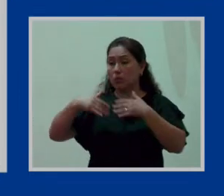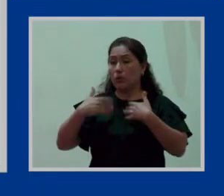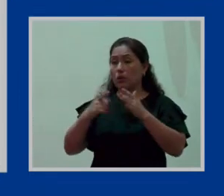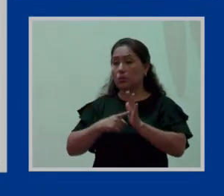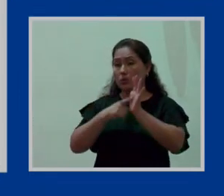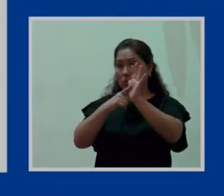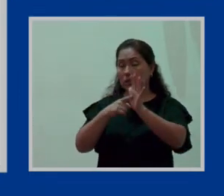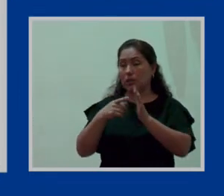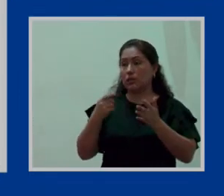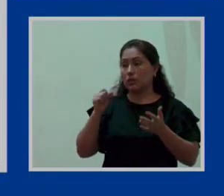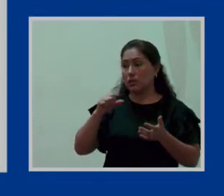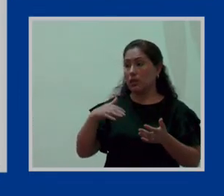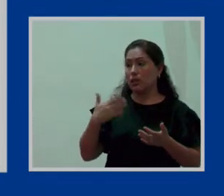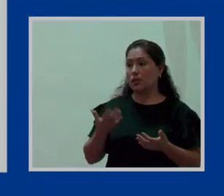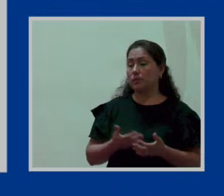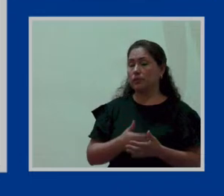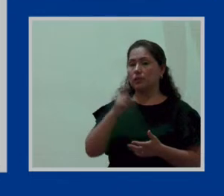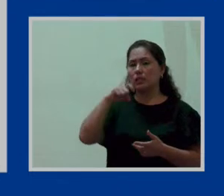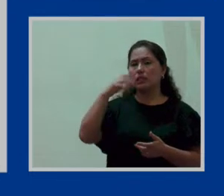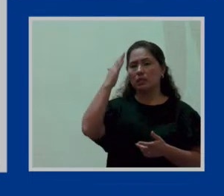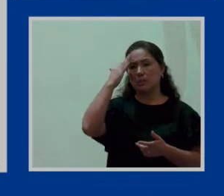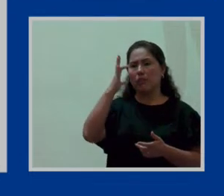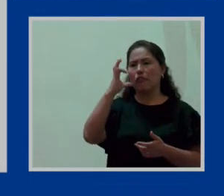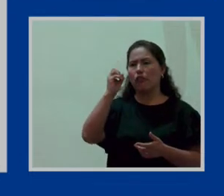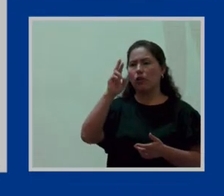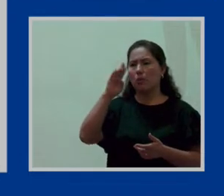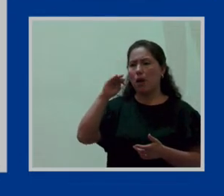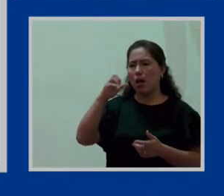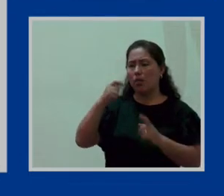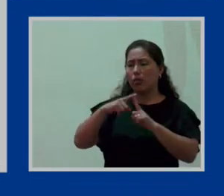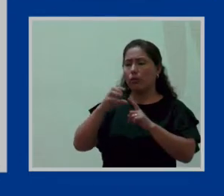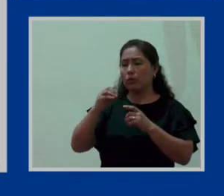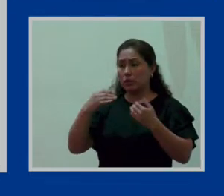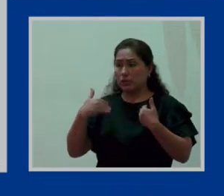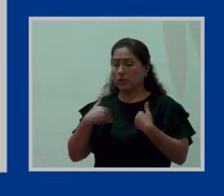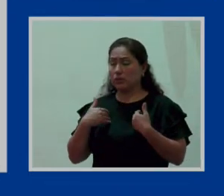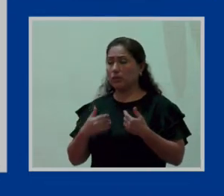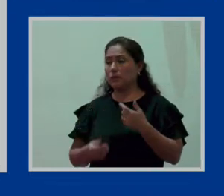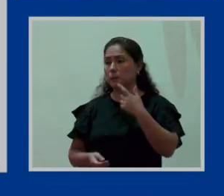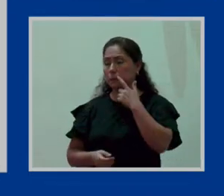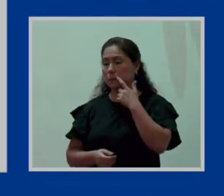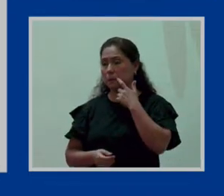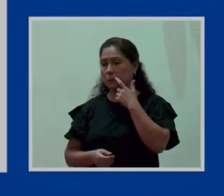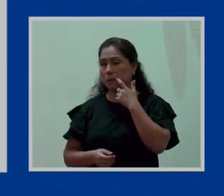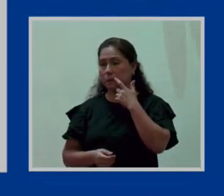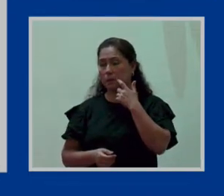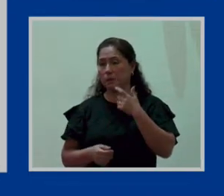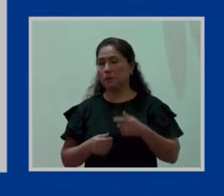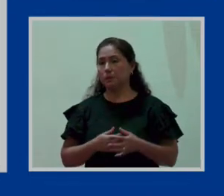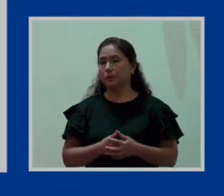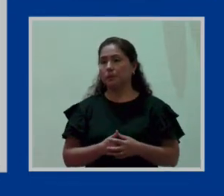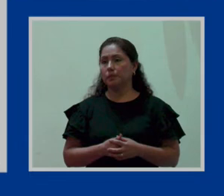sí justamente para por lo mismo que usted nos ha compartido